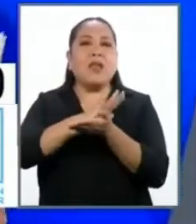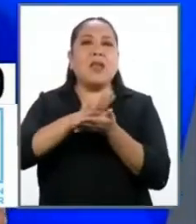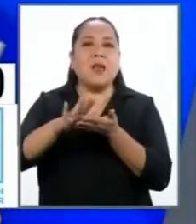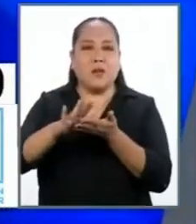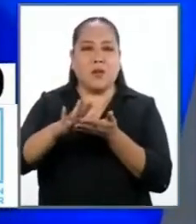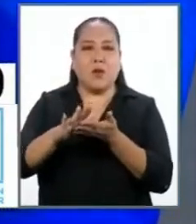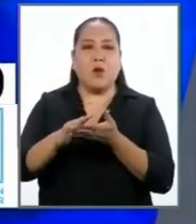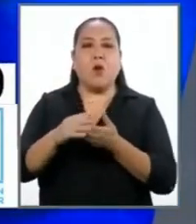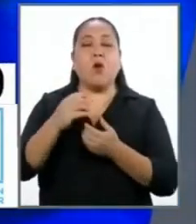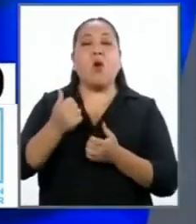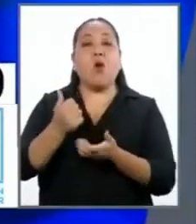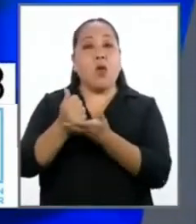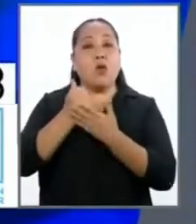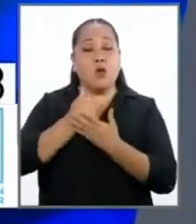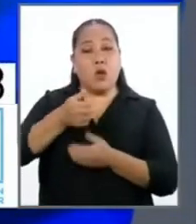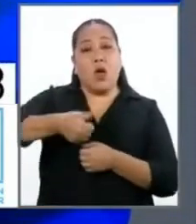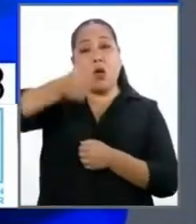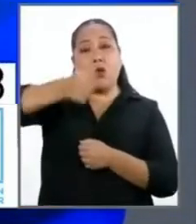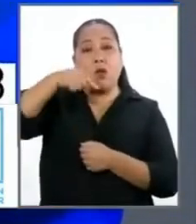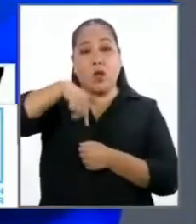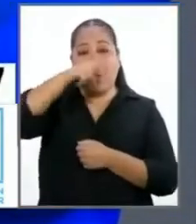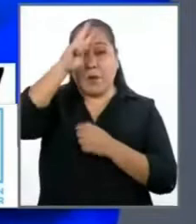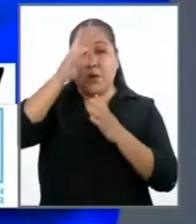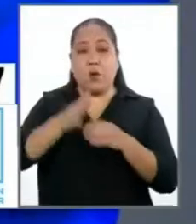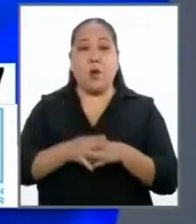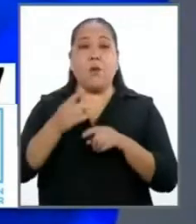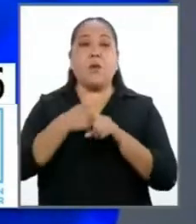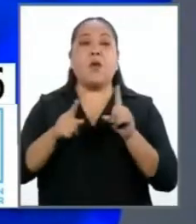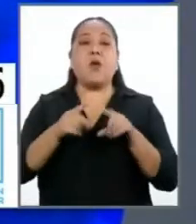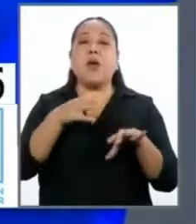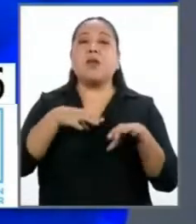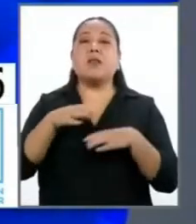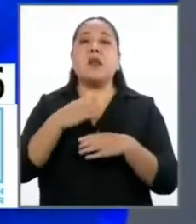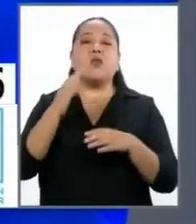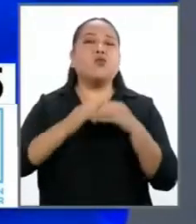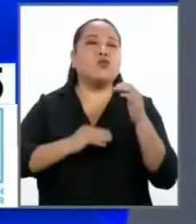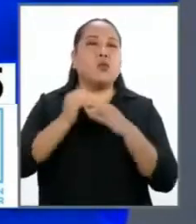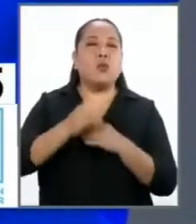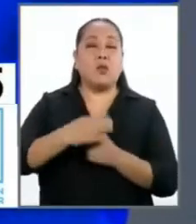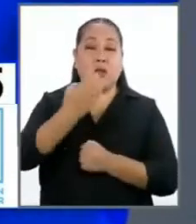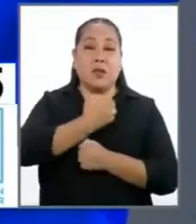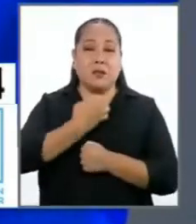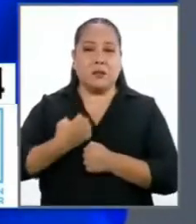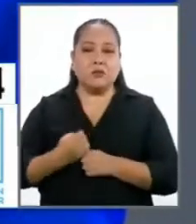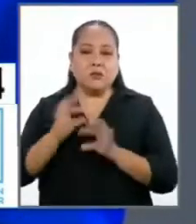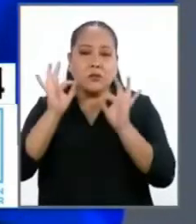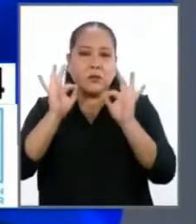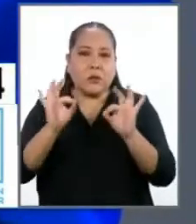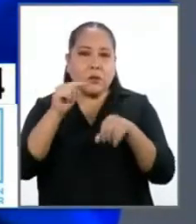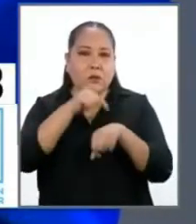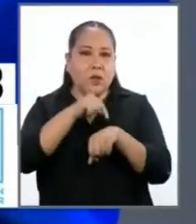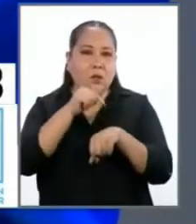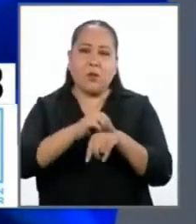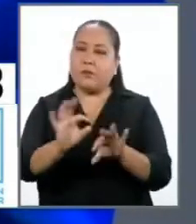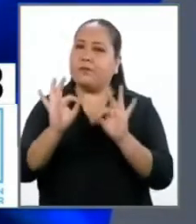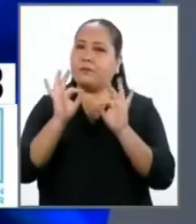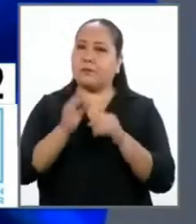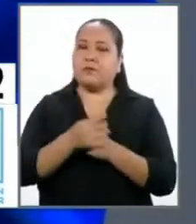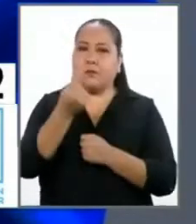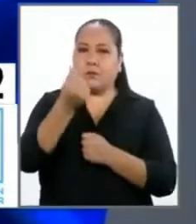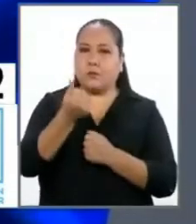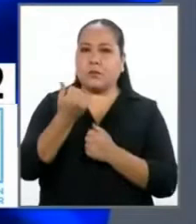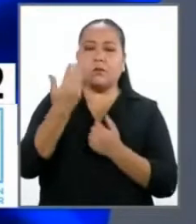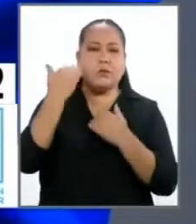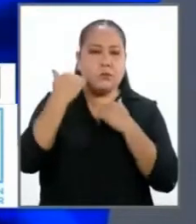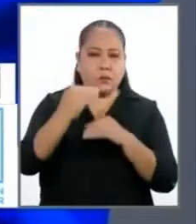la autoridad peruana. Pero hacer las obras públicas en el tiempo preciso, en el plazo adecuado, el monto